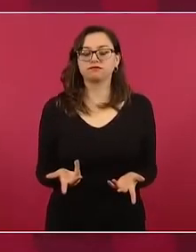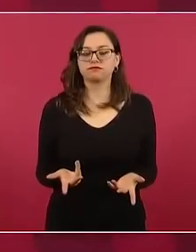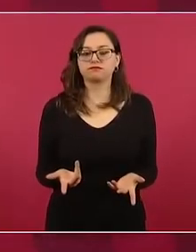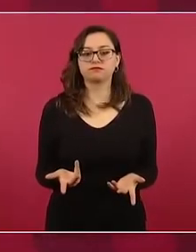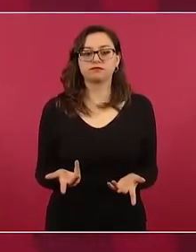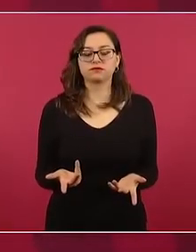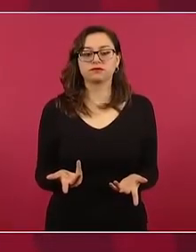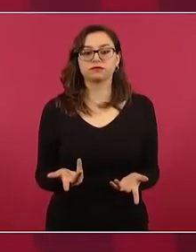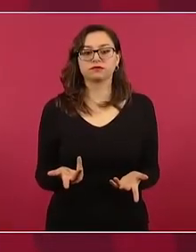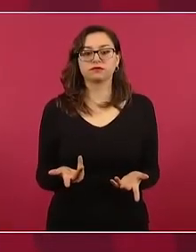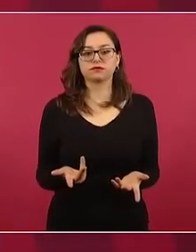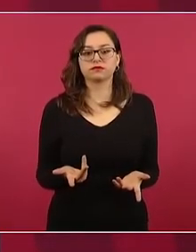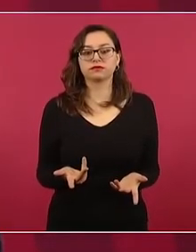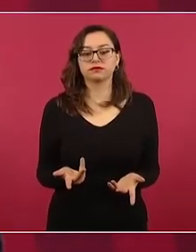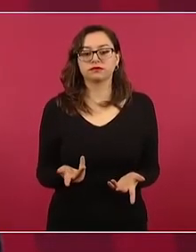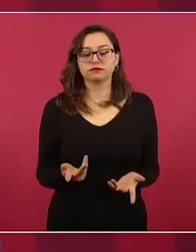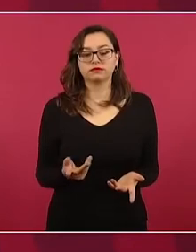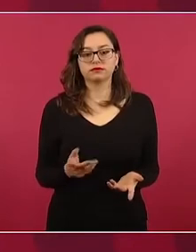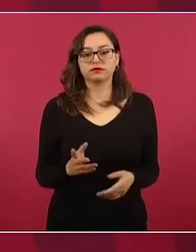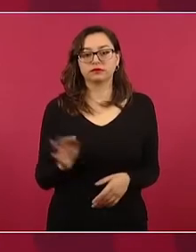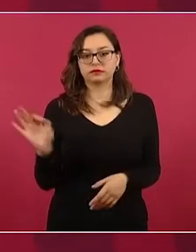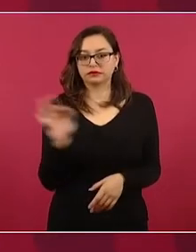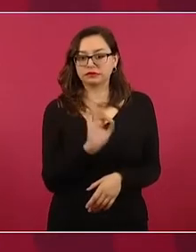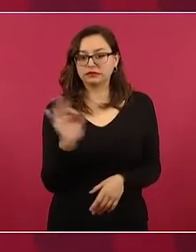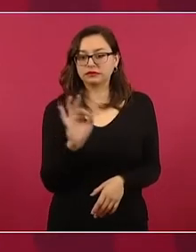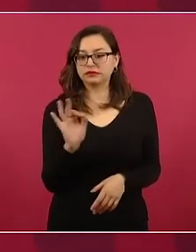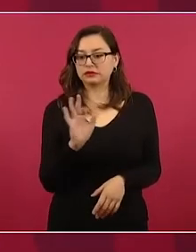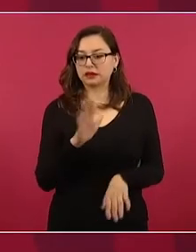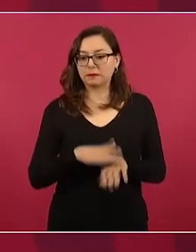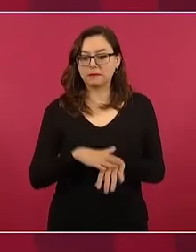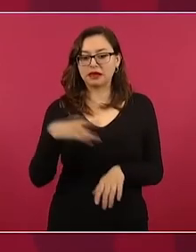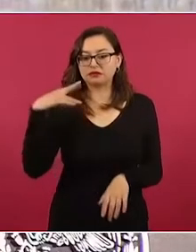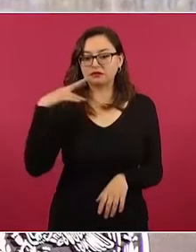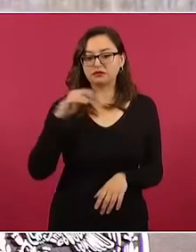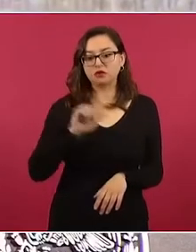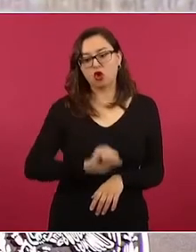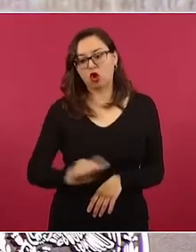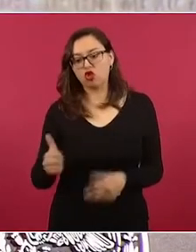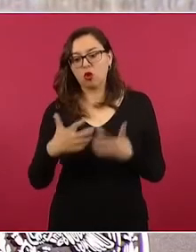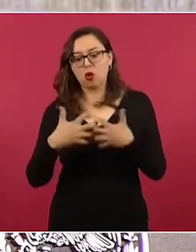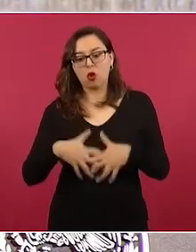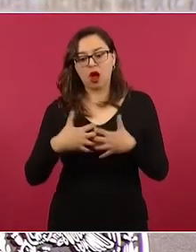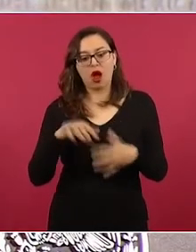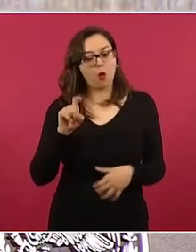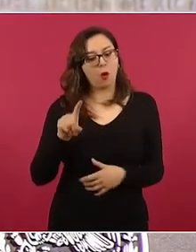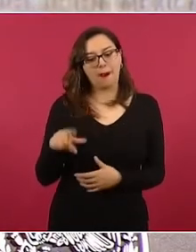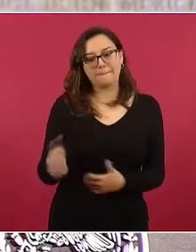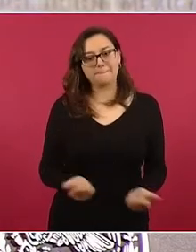con más extracción de agua, aun cuando